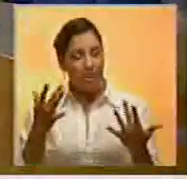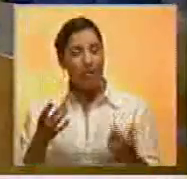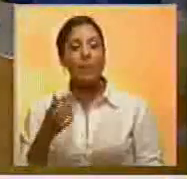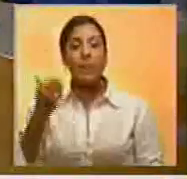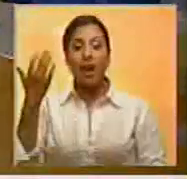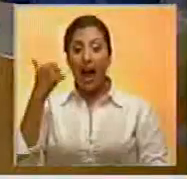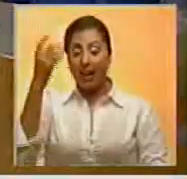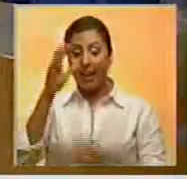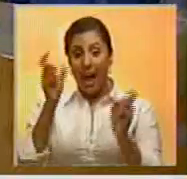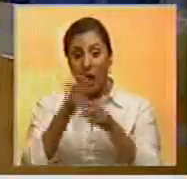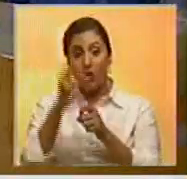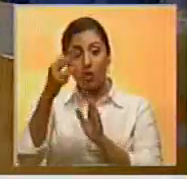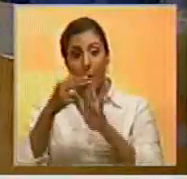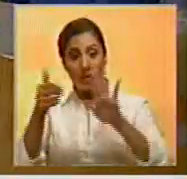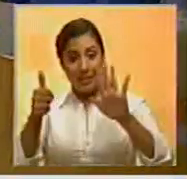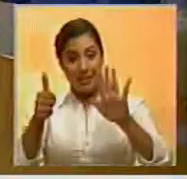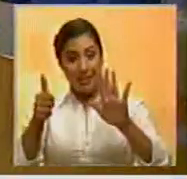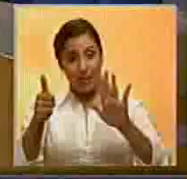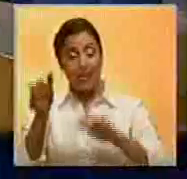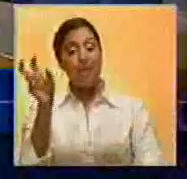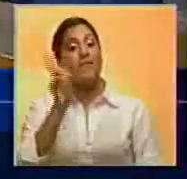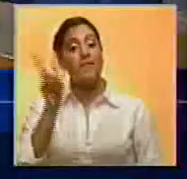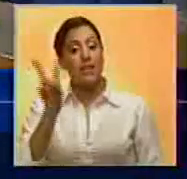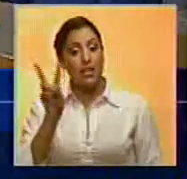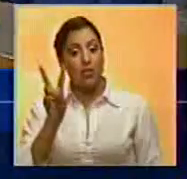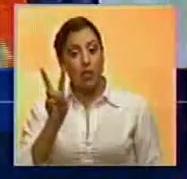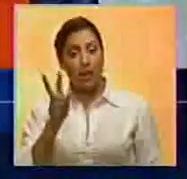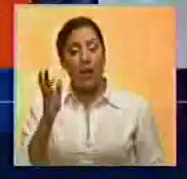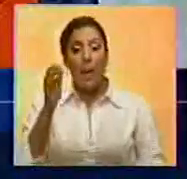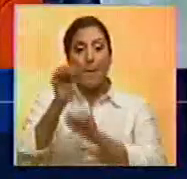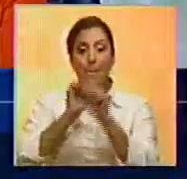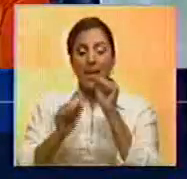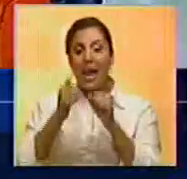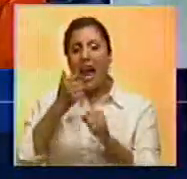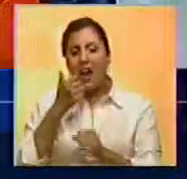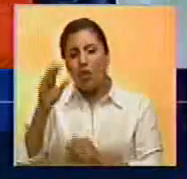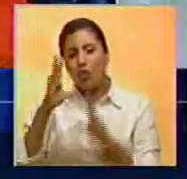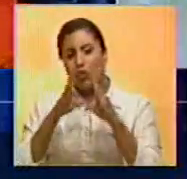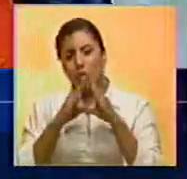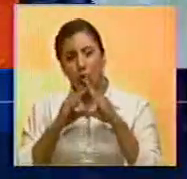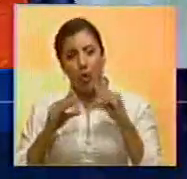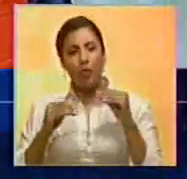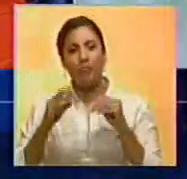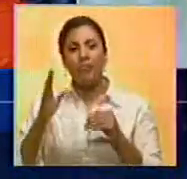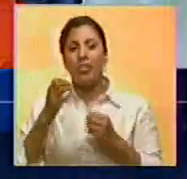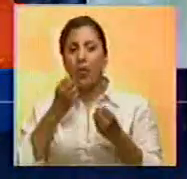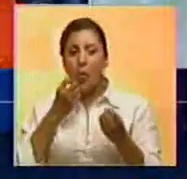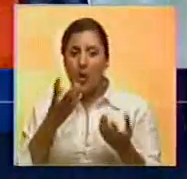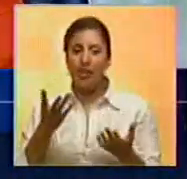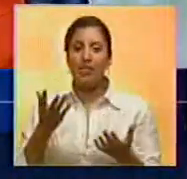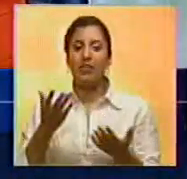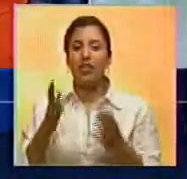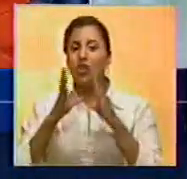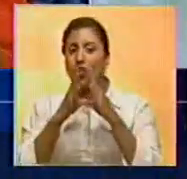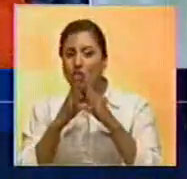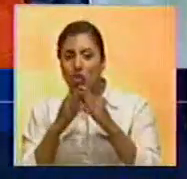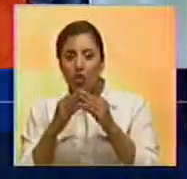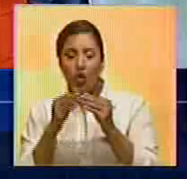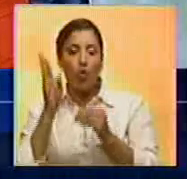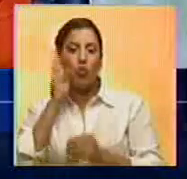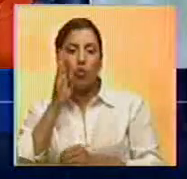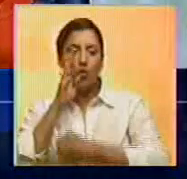en agosto del 2016, Venezuela, previendo justamente todo esto que se venía, toda esta